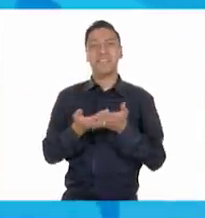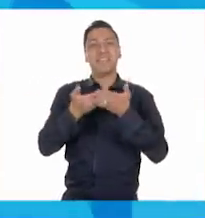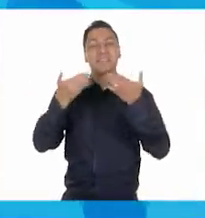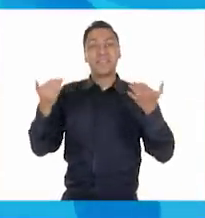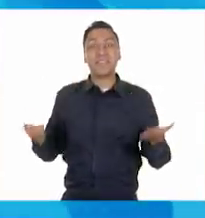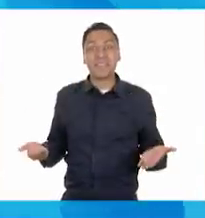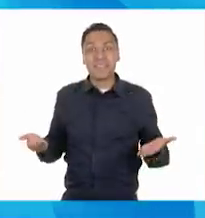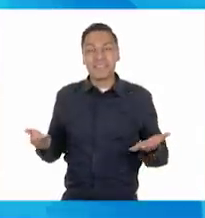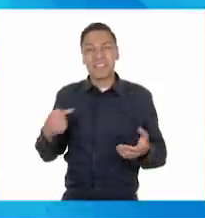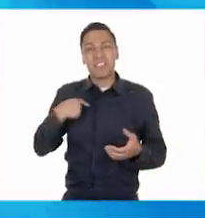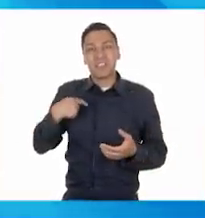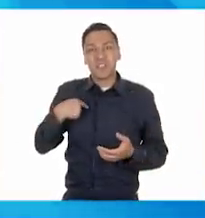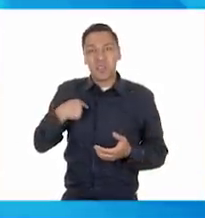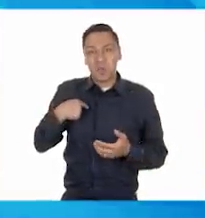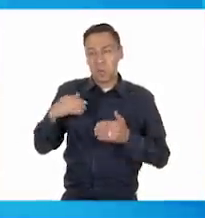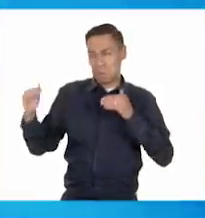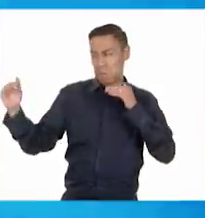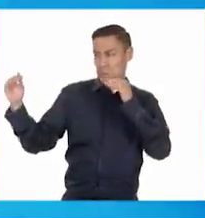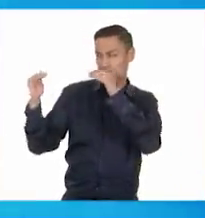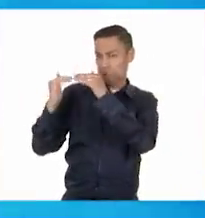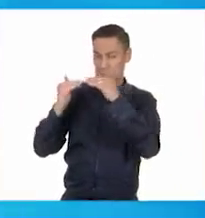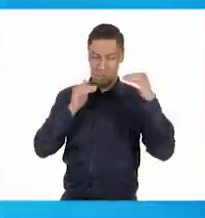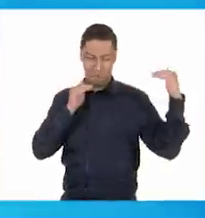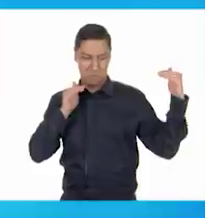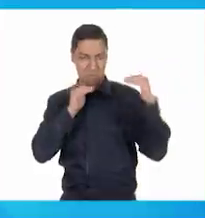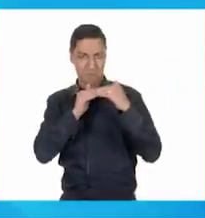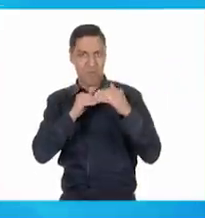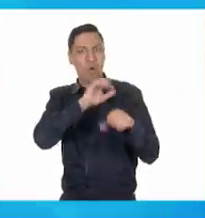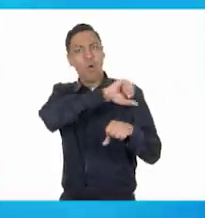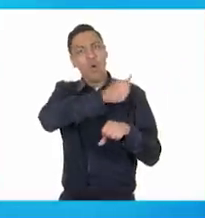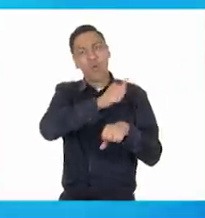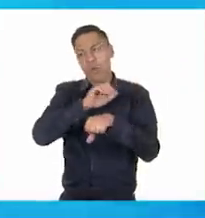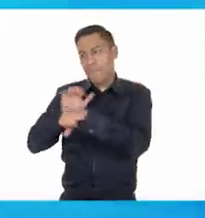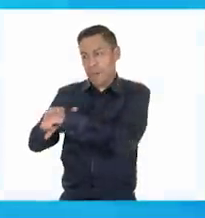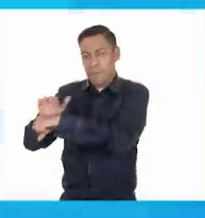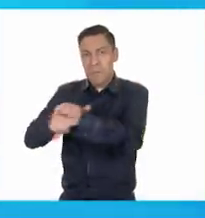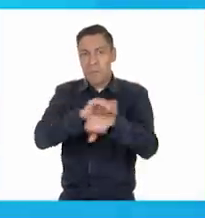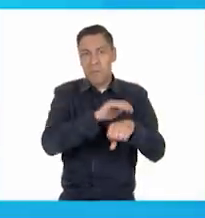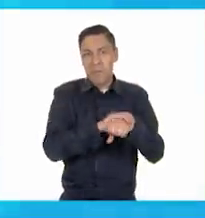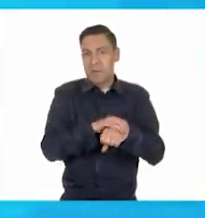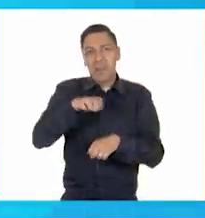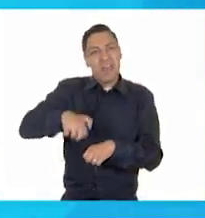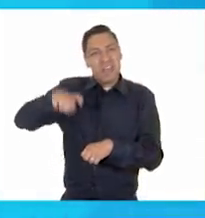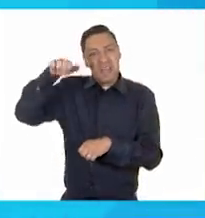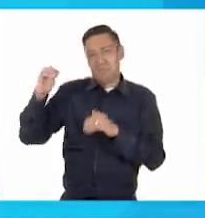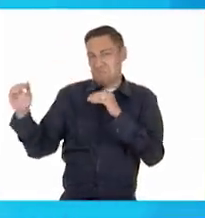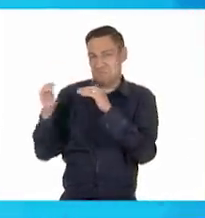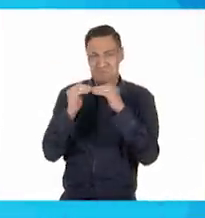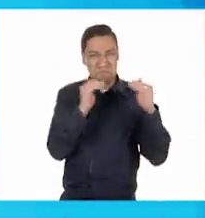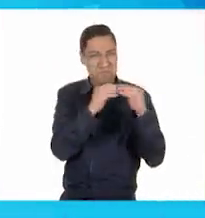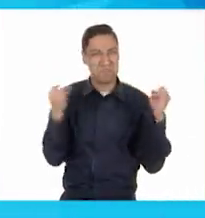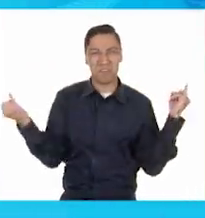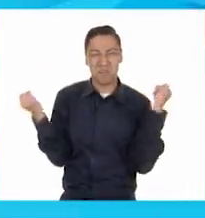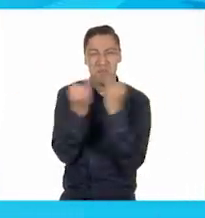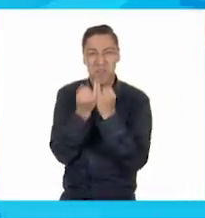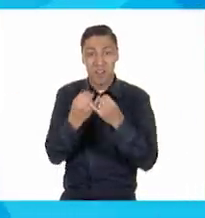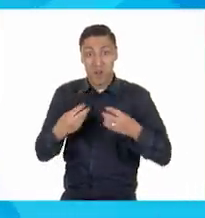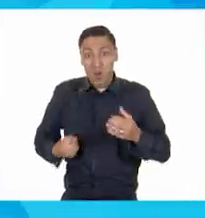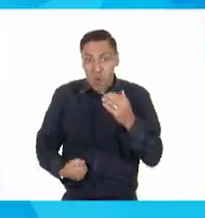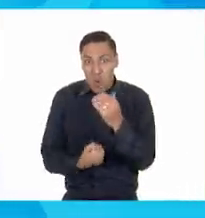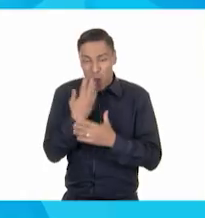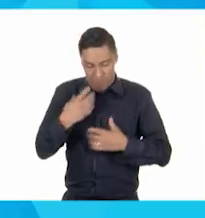tengo la estatura de un chico de mi edad y voy a probarme ropa nueva. Me va un poco grande, pero